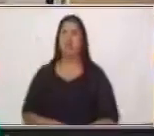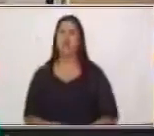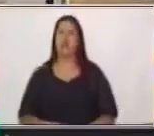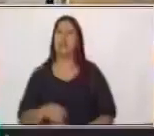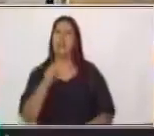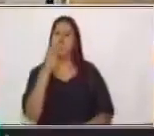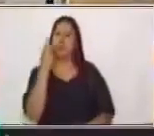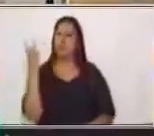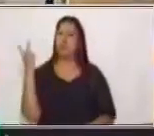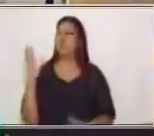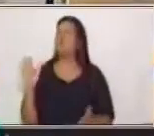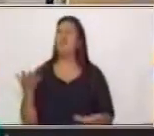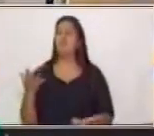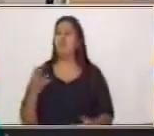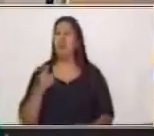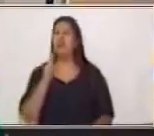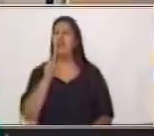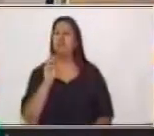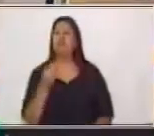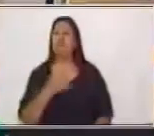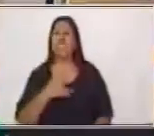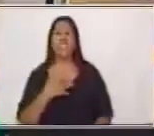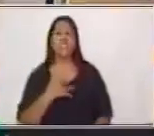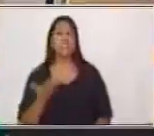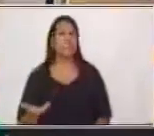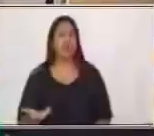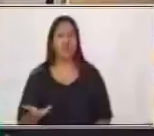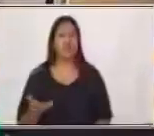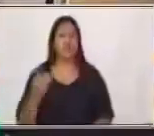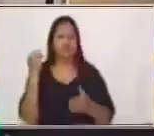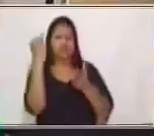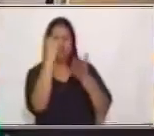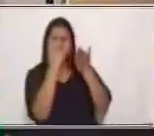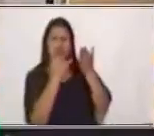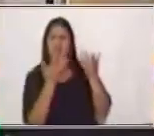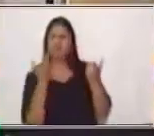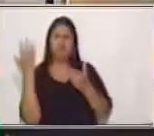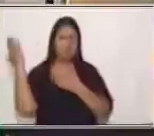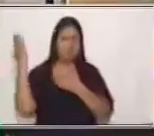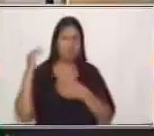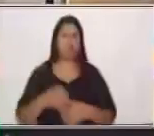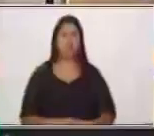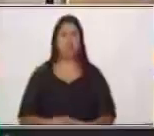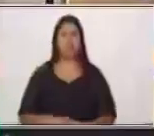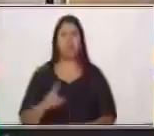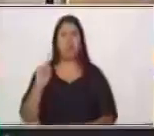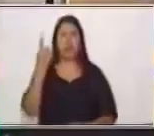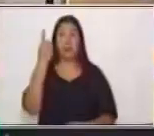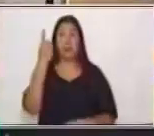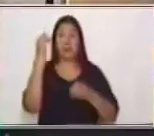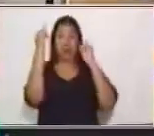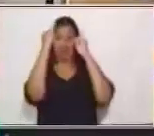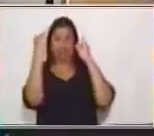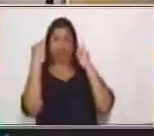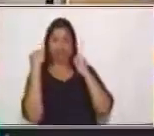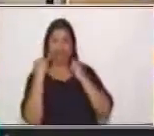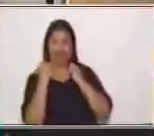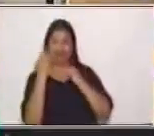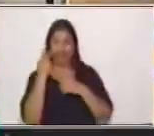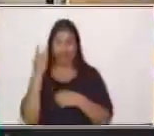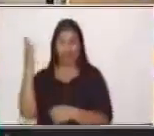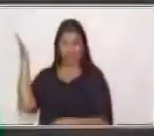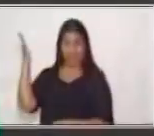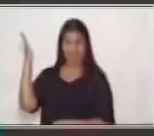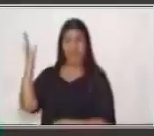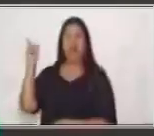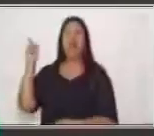estas imágenes, que pensamos con estas imágenes, verdad, muy bien, en nuestra primera imagen que está acá, pues vemos a un grupo